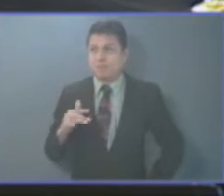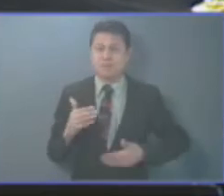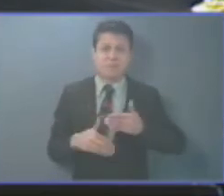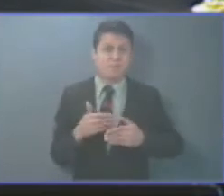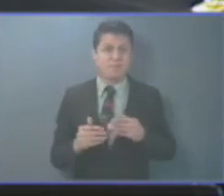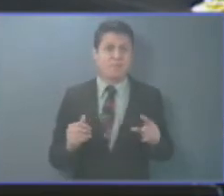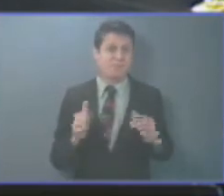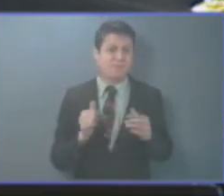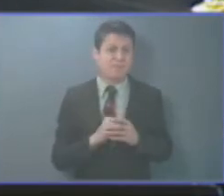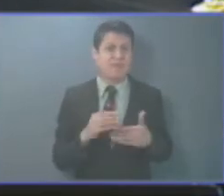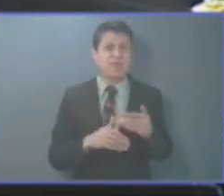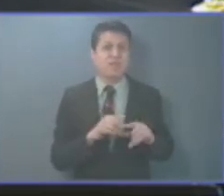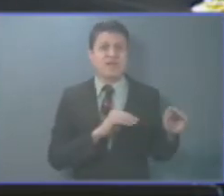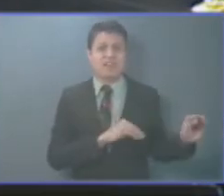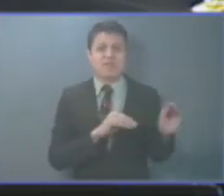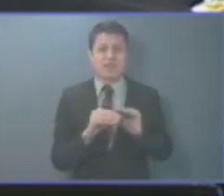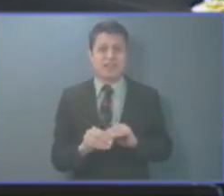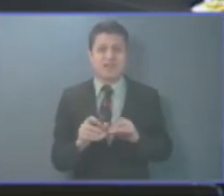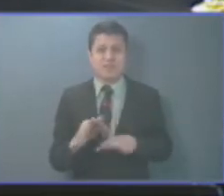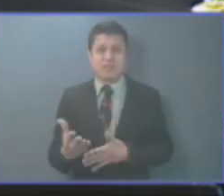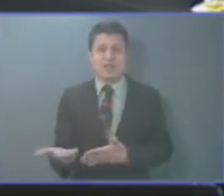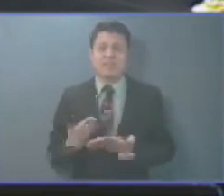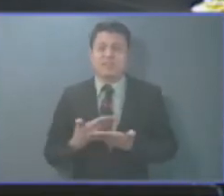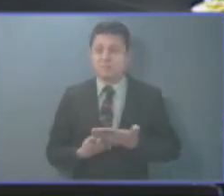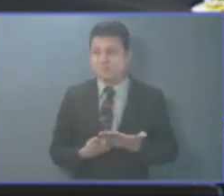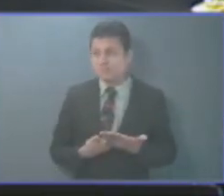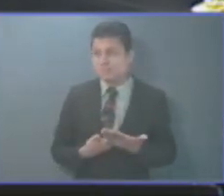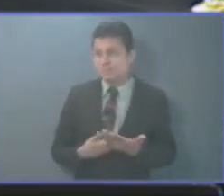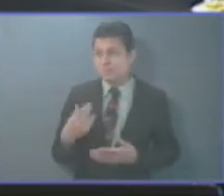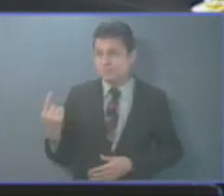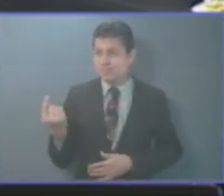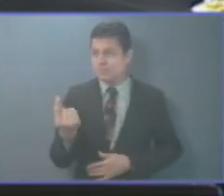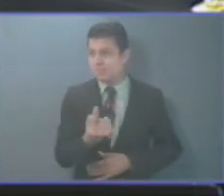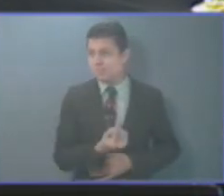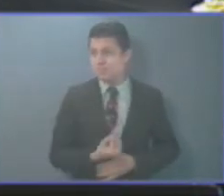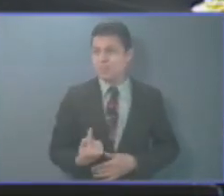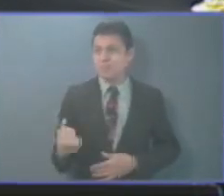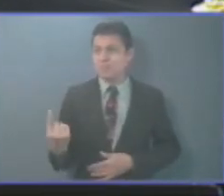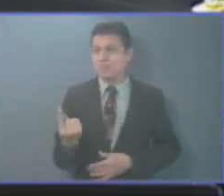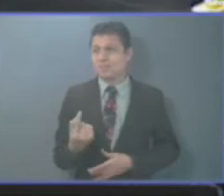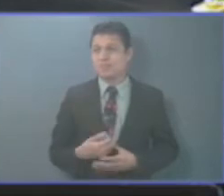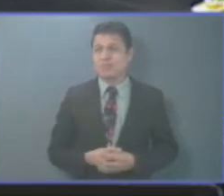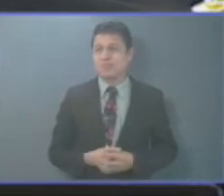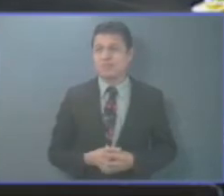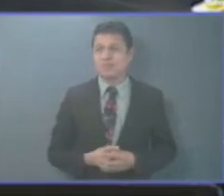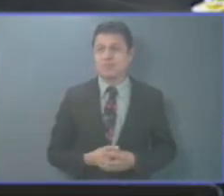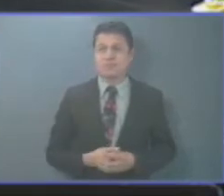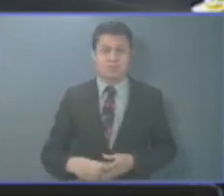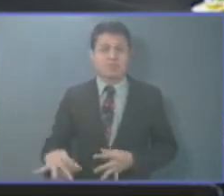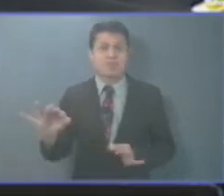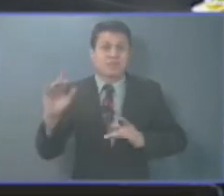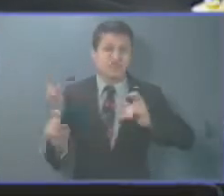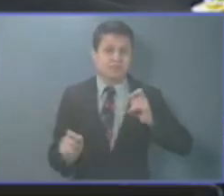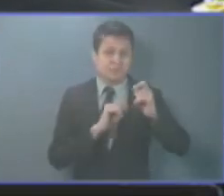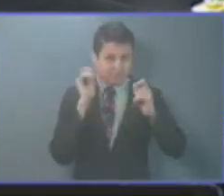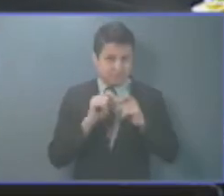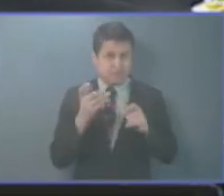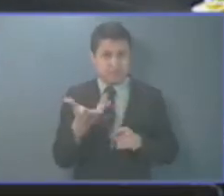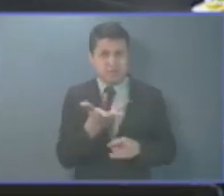mentales, intelectuales o sensoriales que les impedían su participación plena y efectiva en la sociedad.